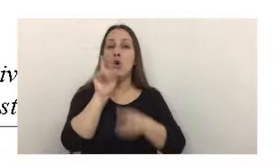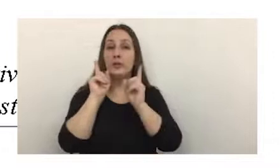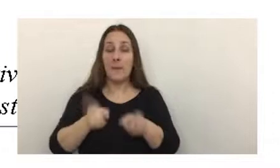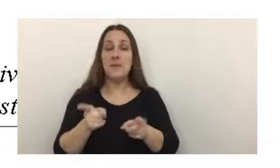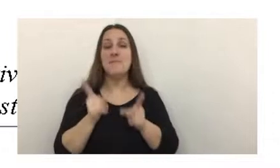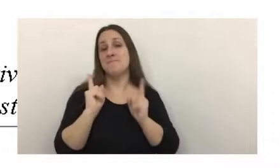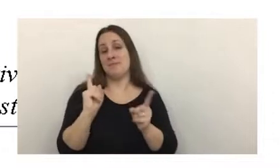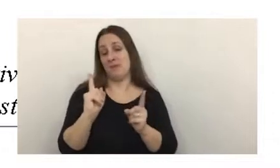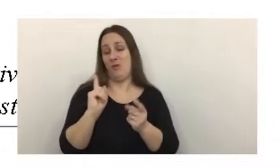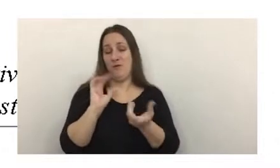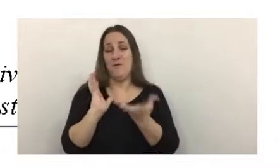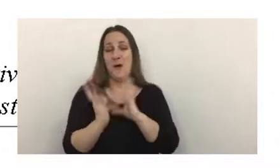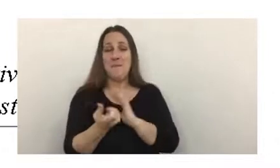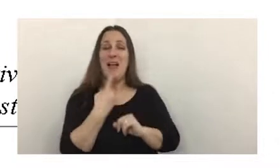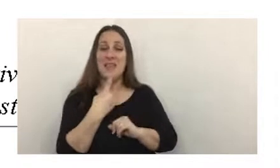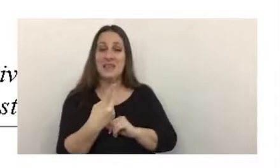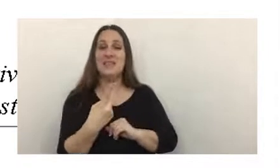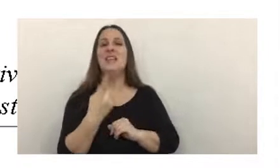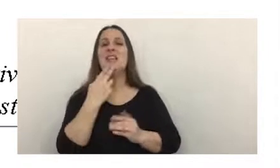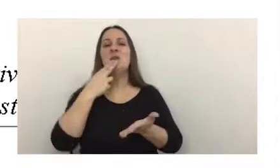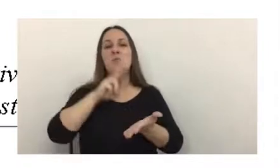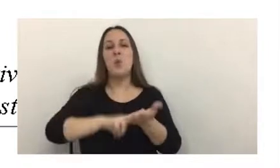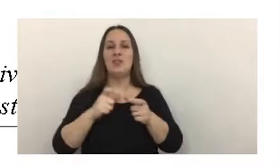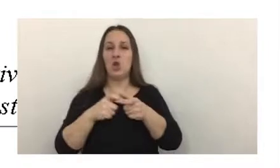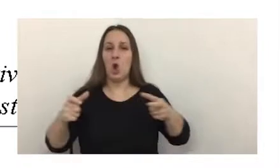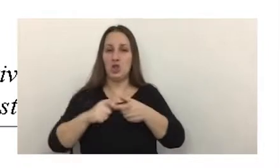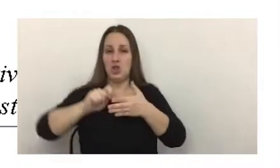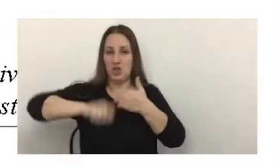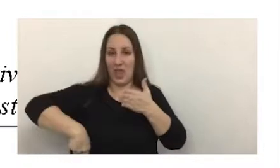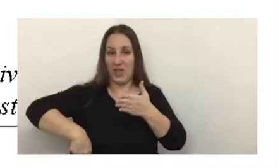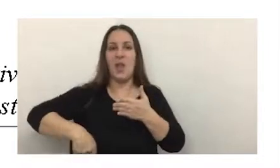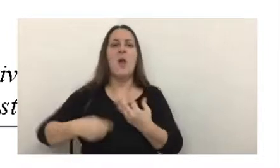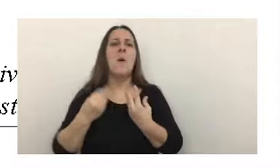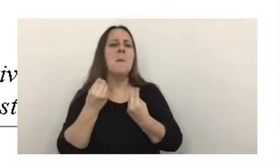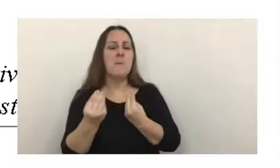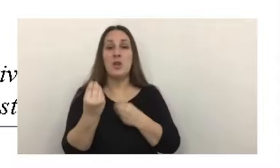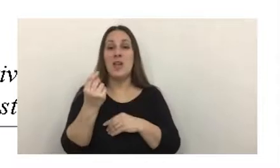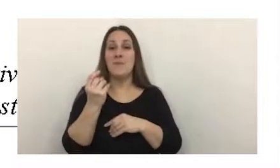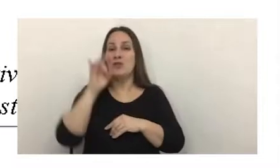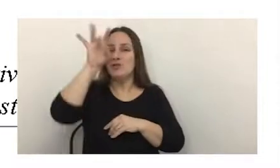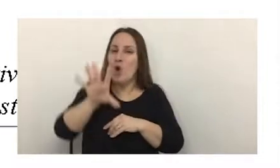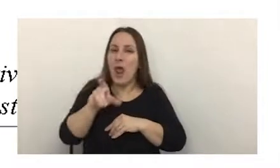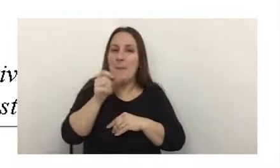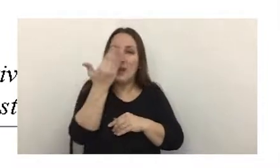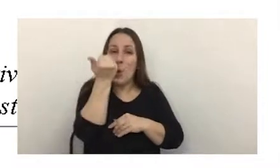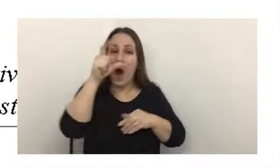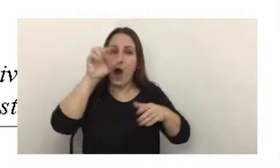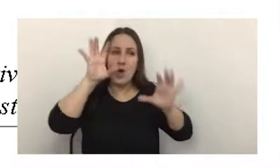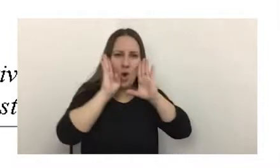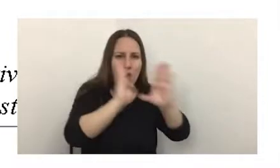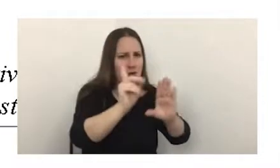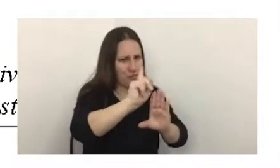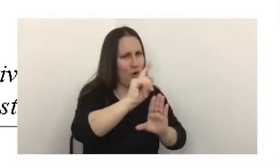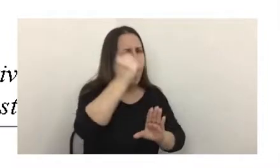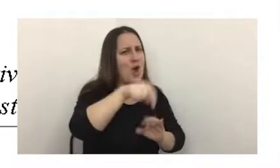digamos, denominado impuesto al cheque, porque no solamente es exclusivamente bancario, alcanza